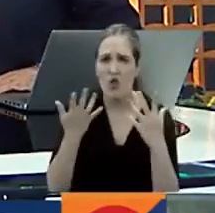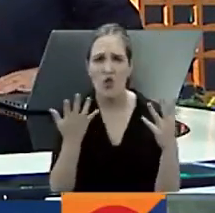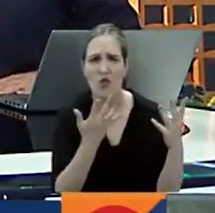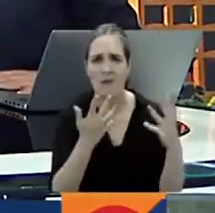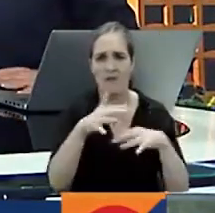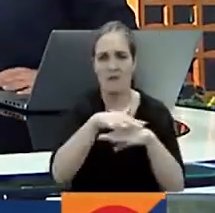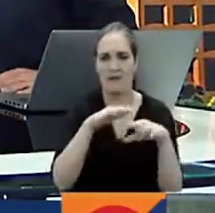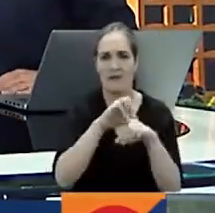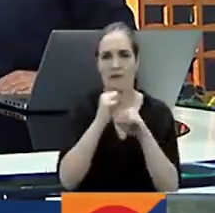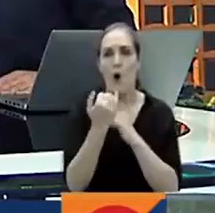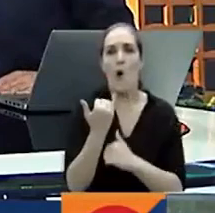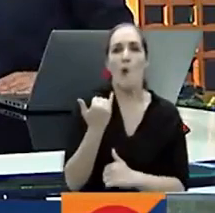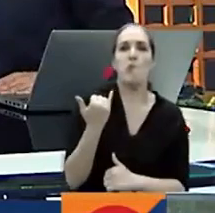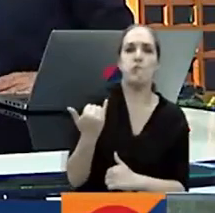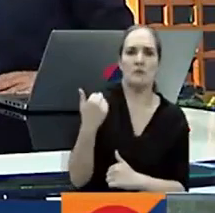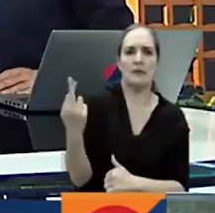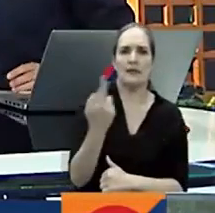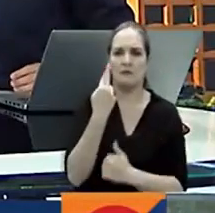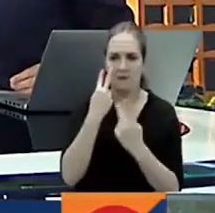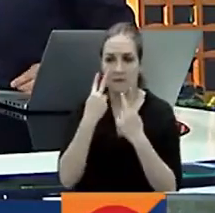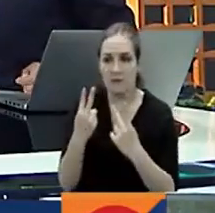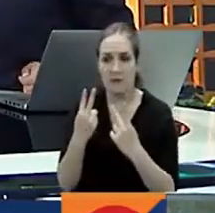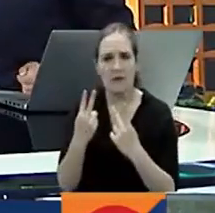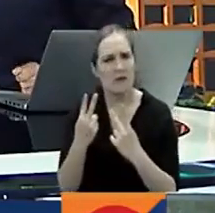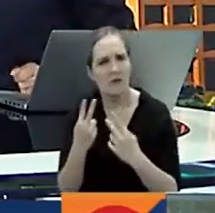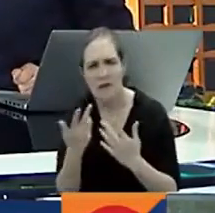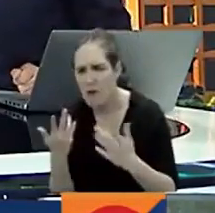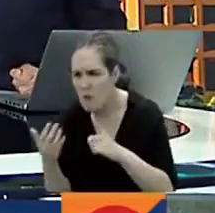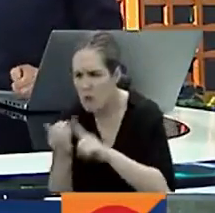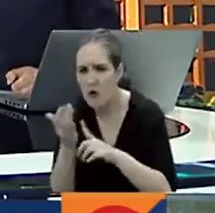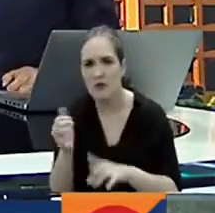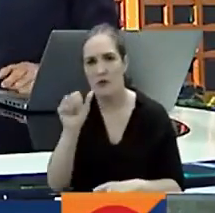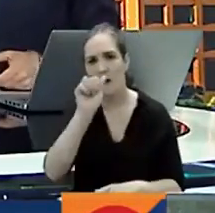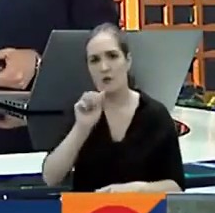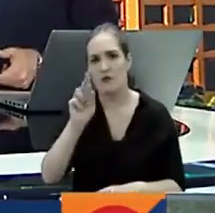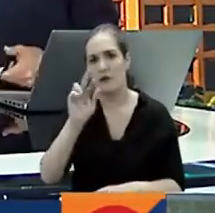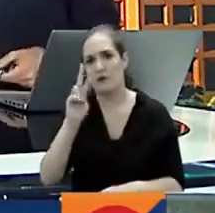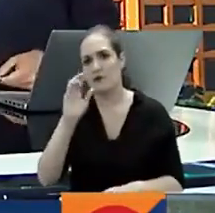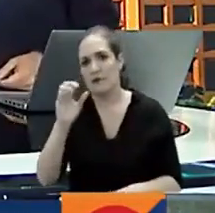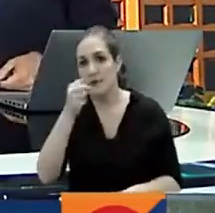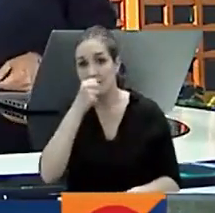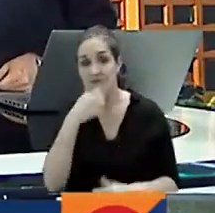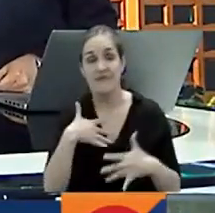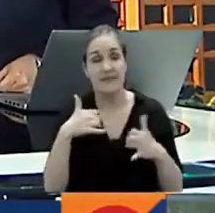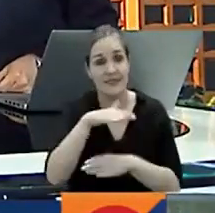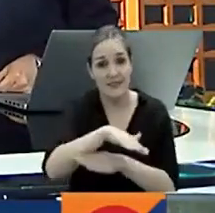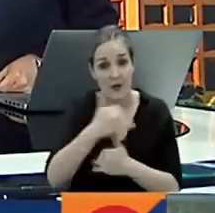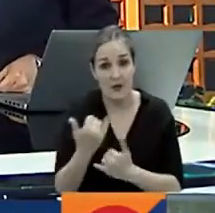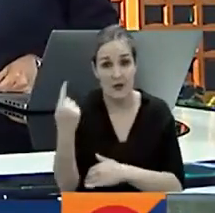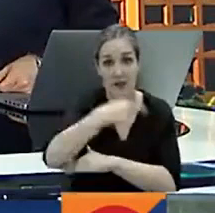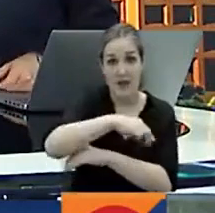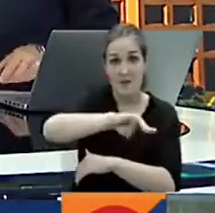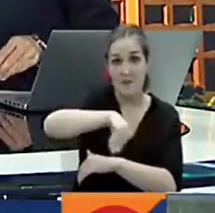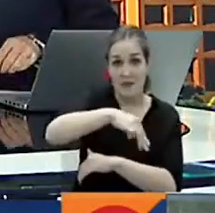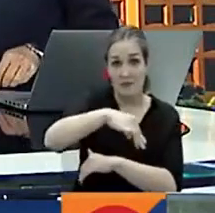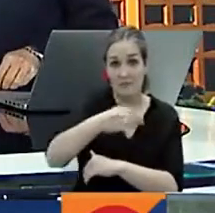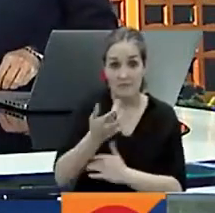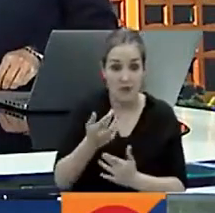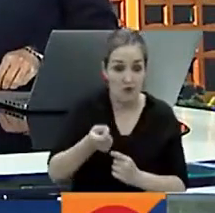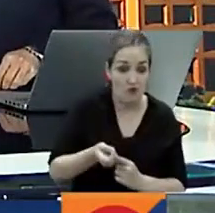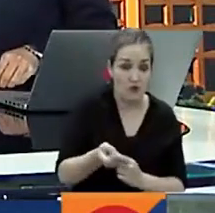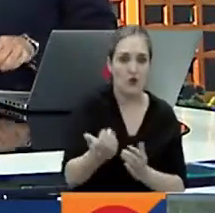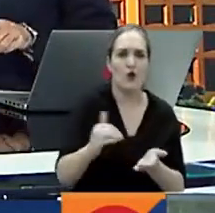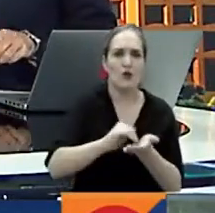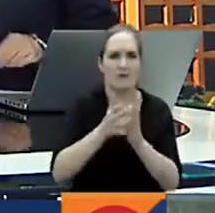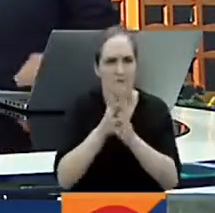visitando nuestras redes sociales en donde aparecemos como arroba RTBC Noticias y tengan una feliz tarde de miércoles por supuesto los esperamos con los